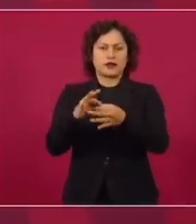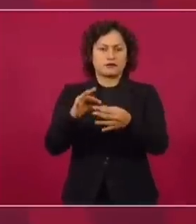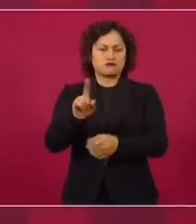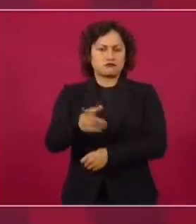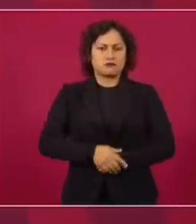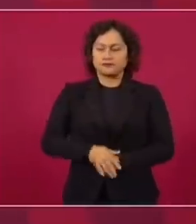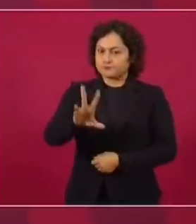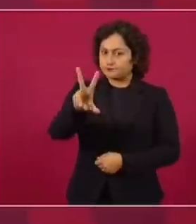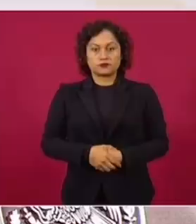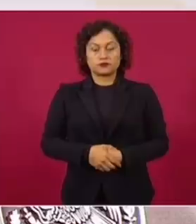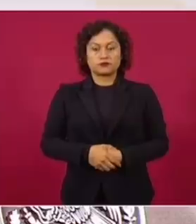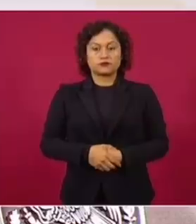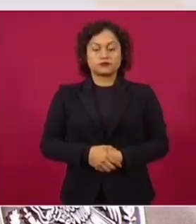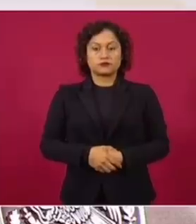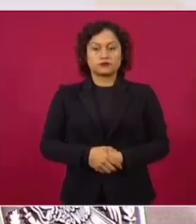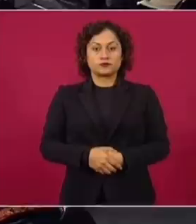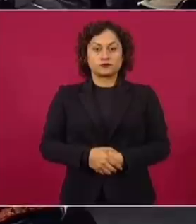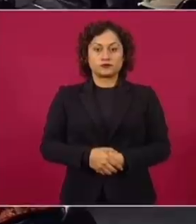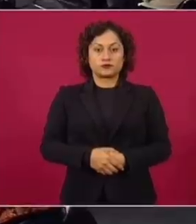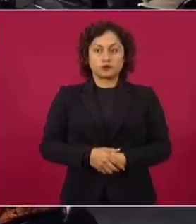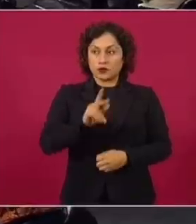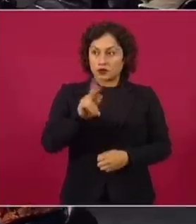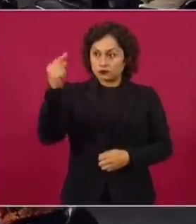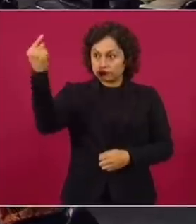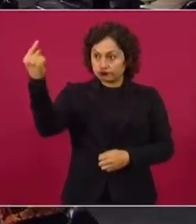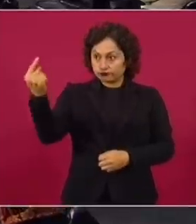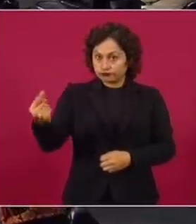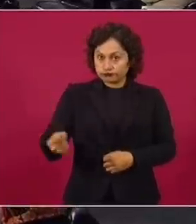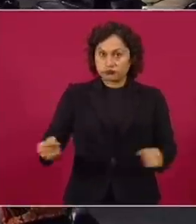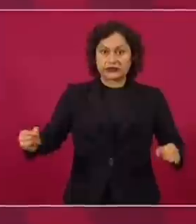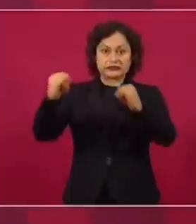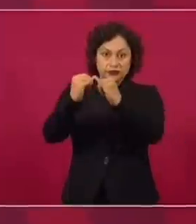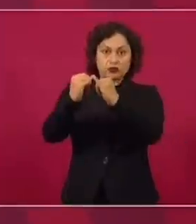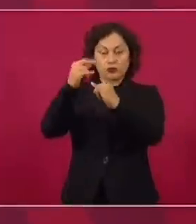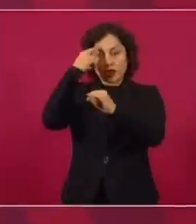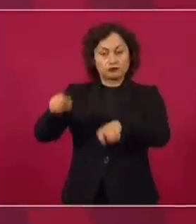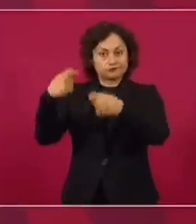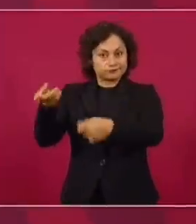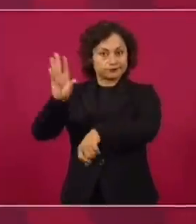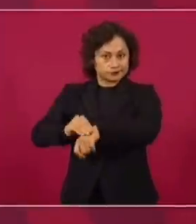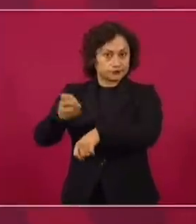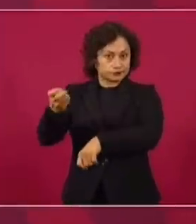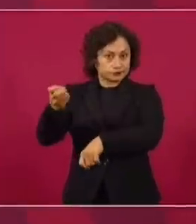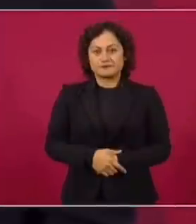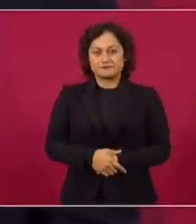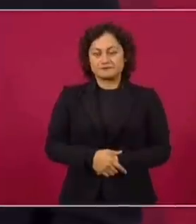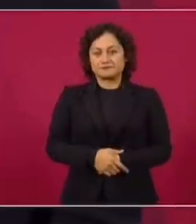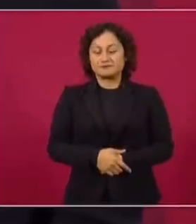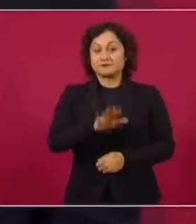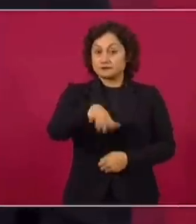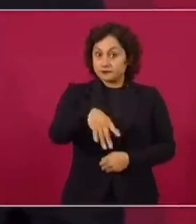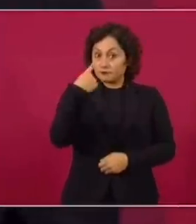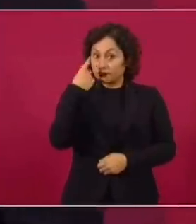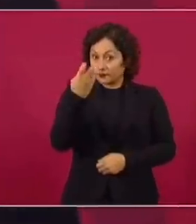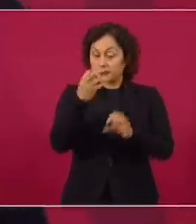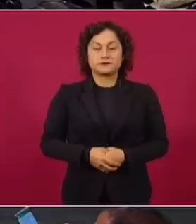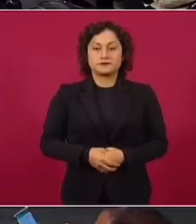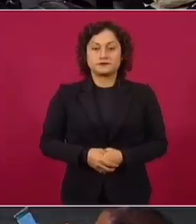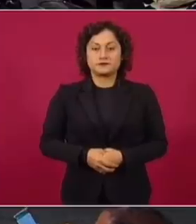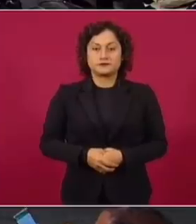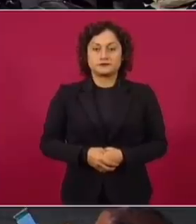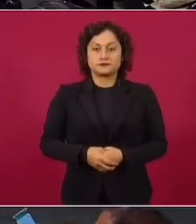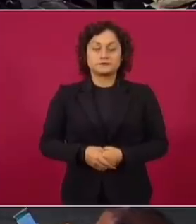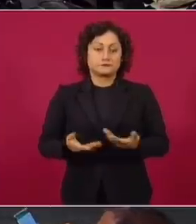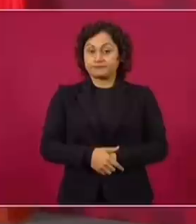con lo público. Son entidades de interés público, son concesiones que otorga el Estado. Muy importante, pero además no deja de ser